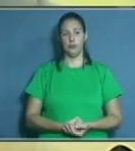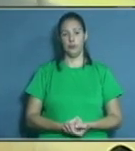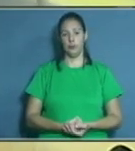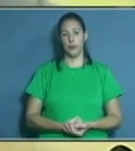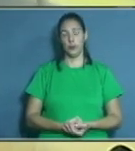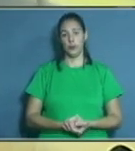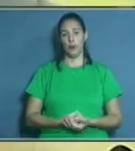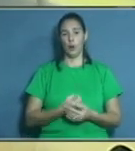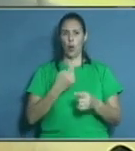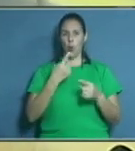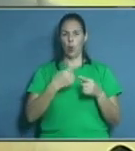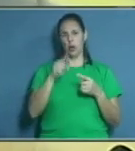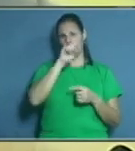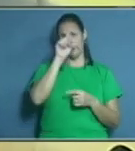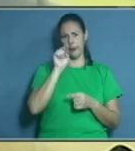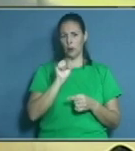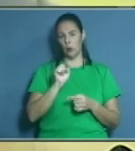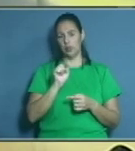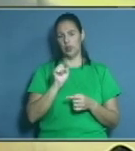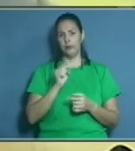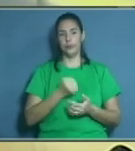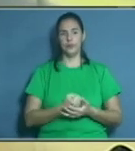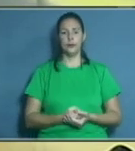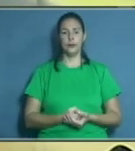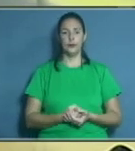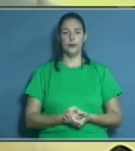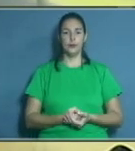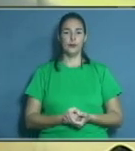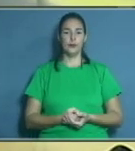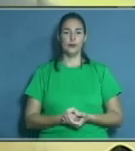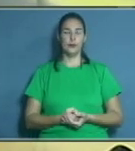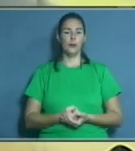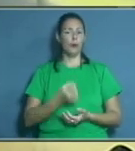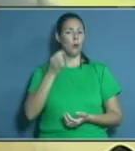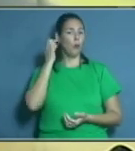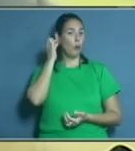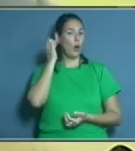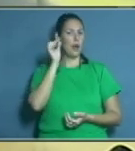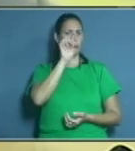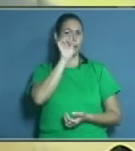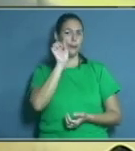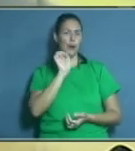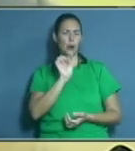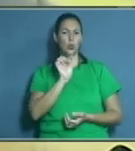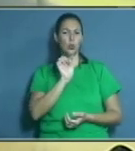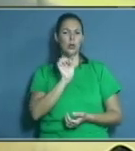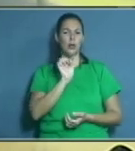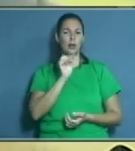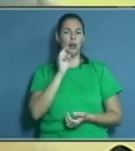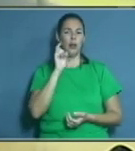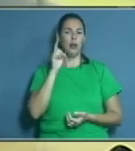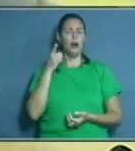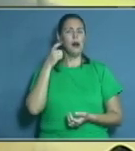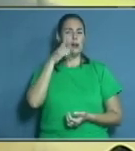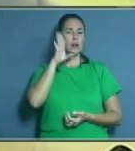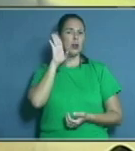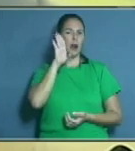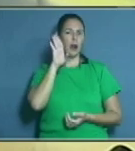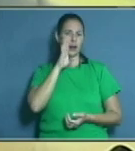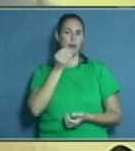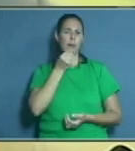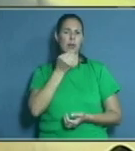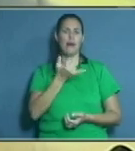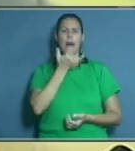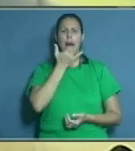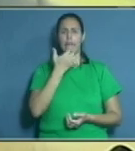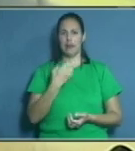se va un tanto del tema en cuestión, pero vale. Senia Salas quiere saber si las caries pueden afectar la gar